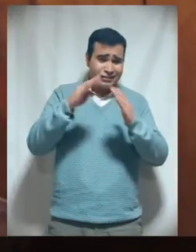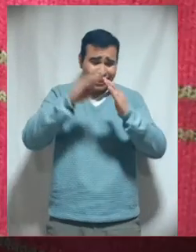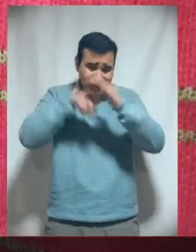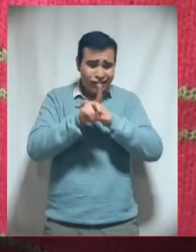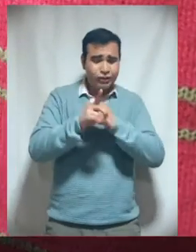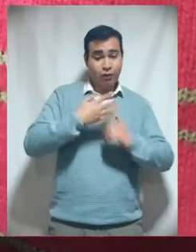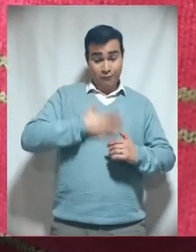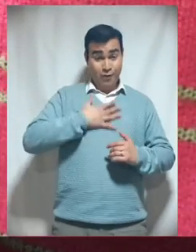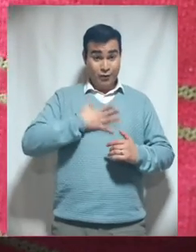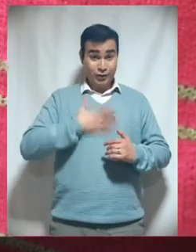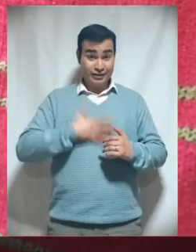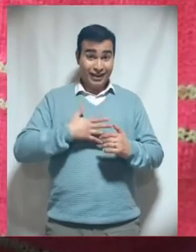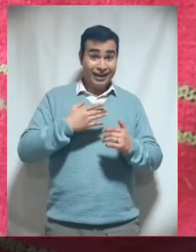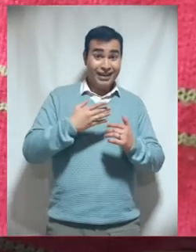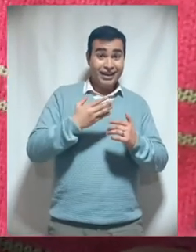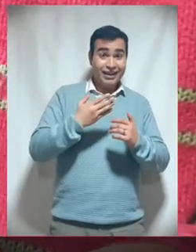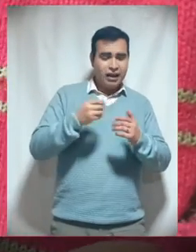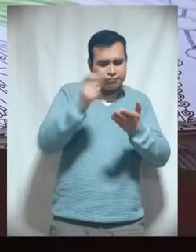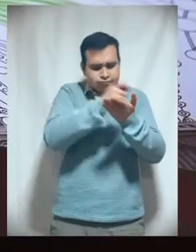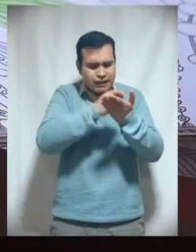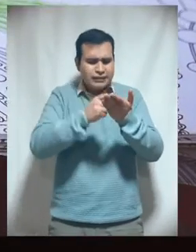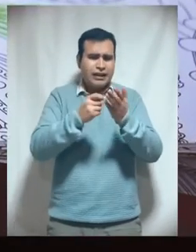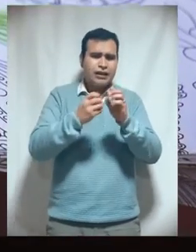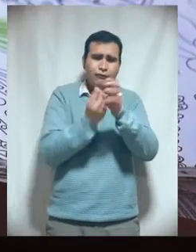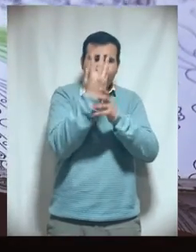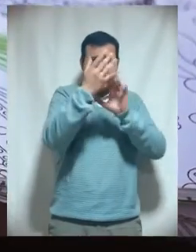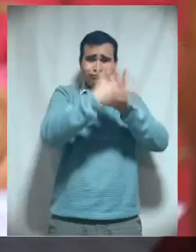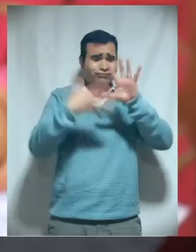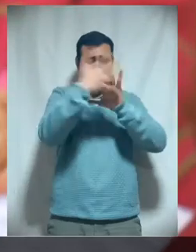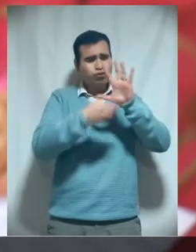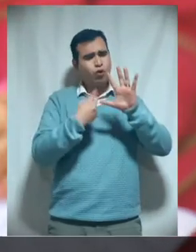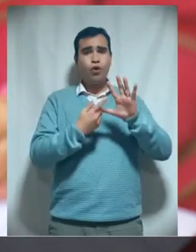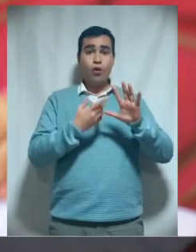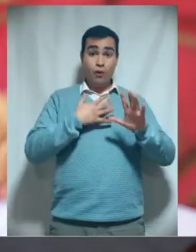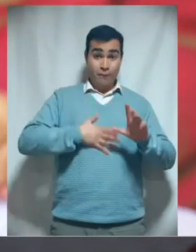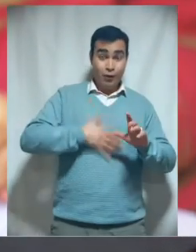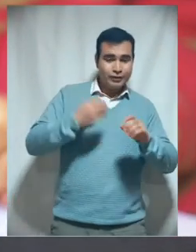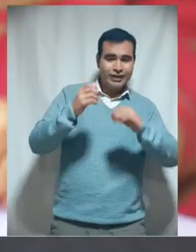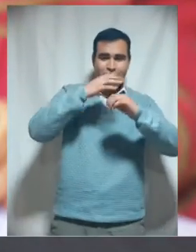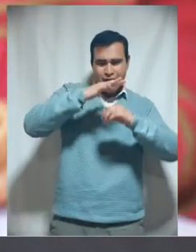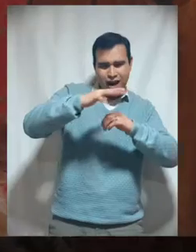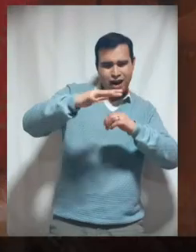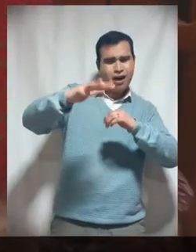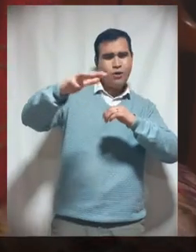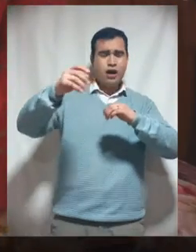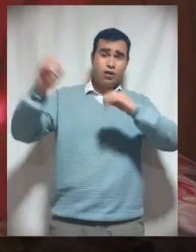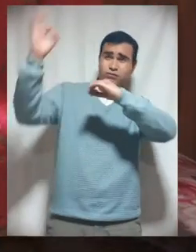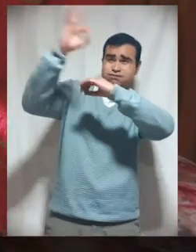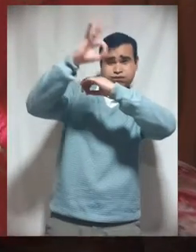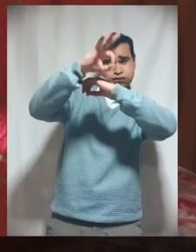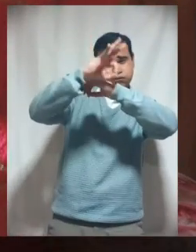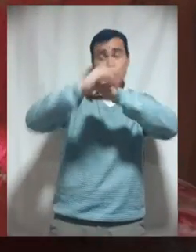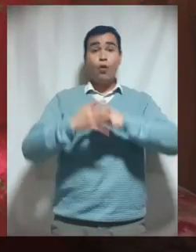Me gusta pintar mandalas, gusta dibujar el mar o el